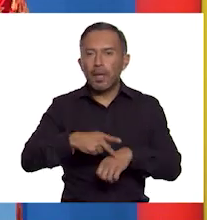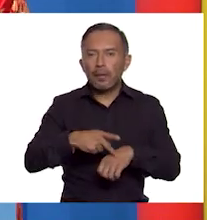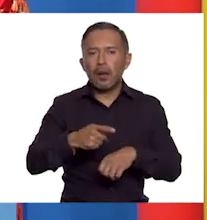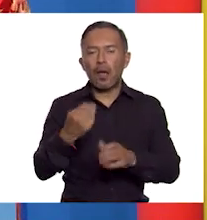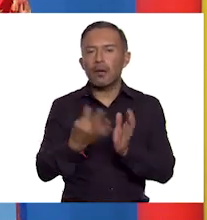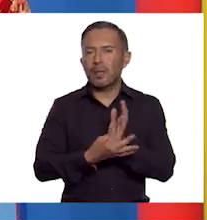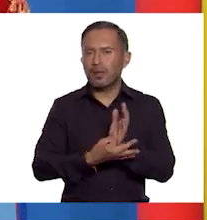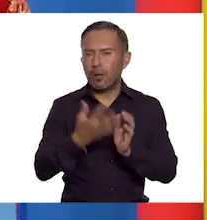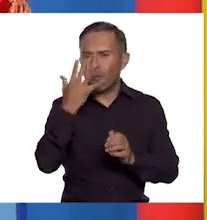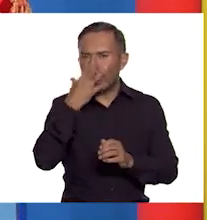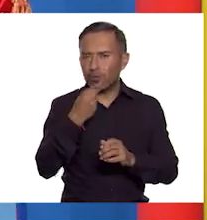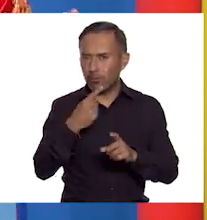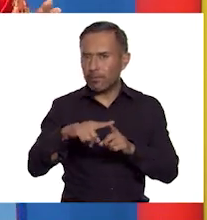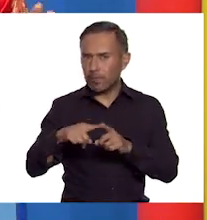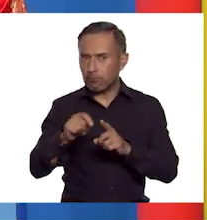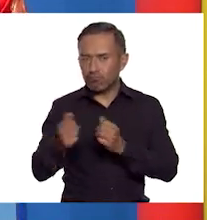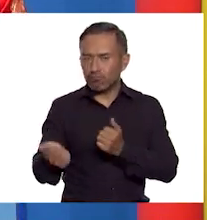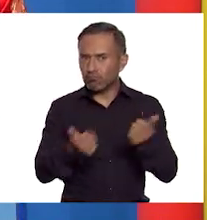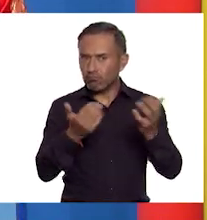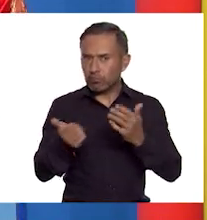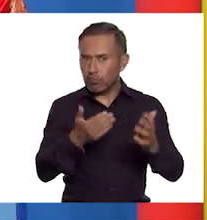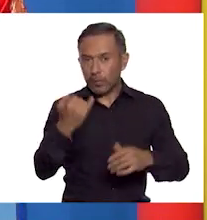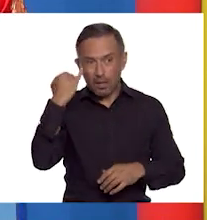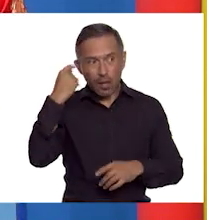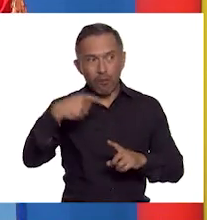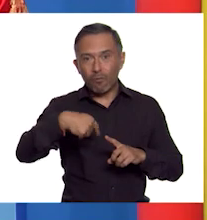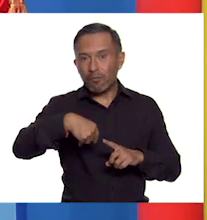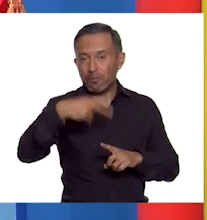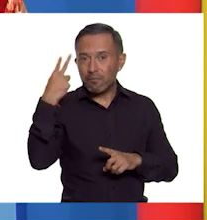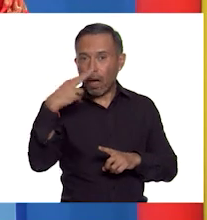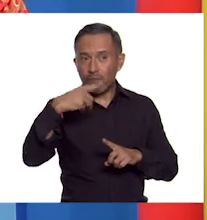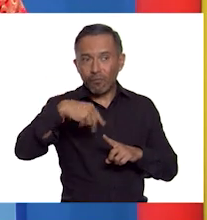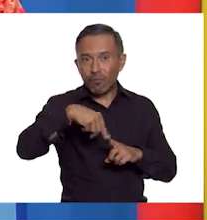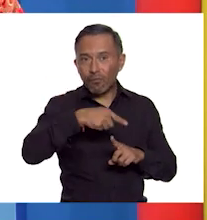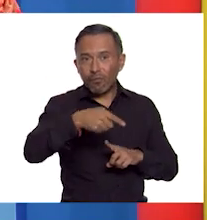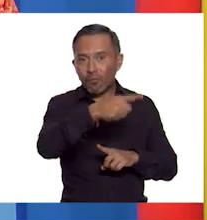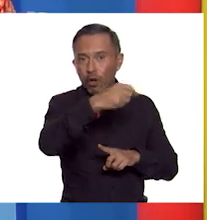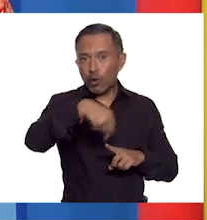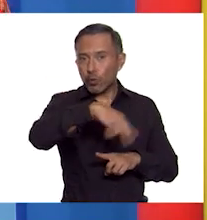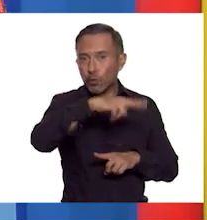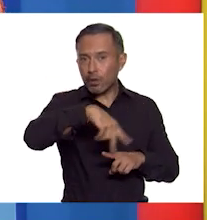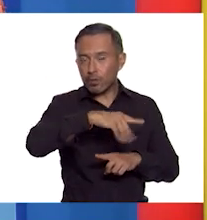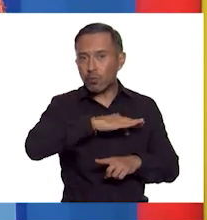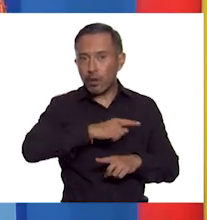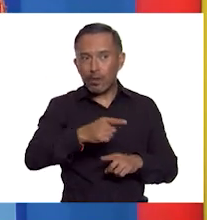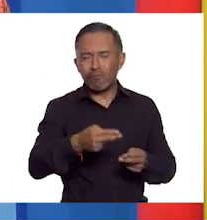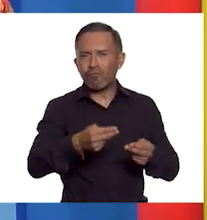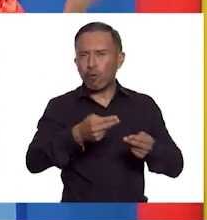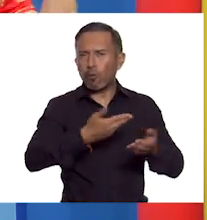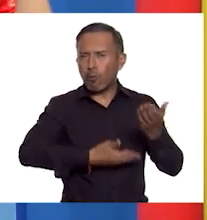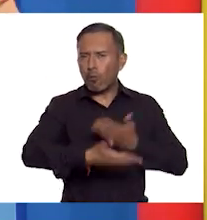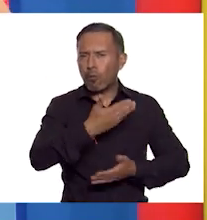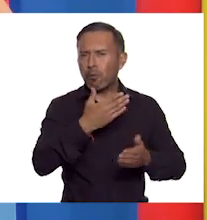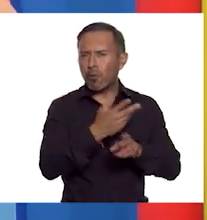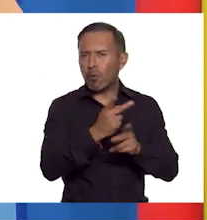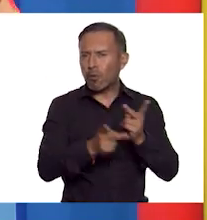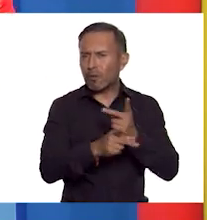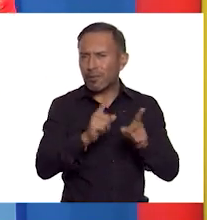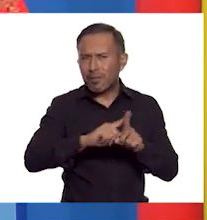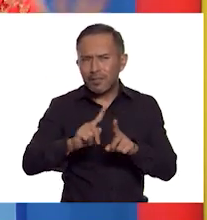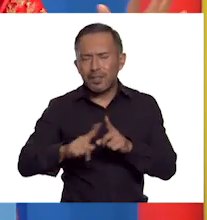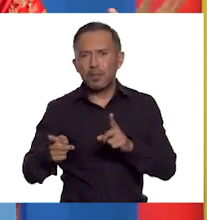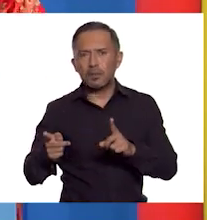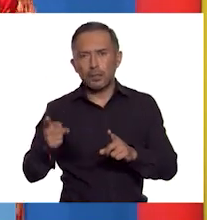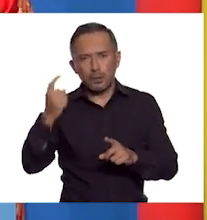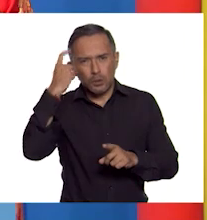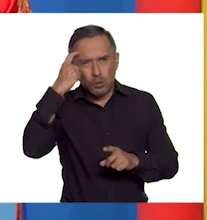¿Se imaginan atravesar una ruta en la cual se daban un sinfín de intercambios de productos, pensamientos